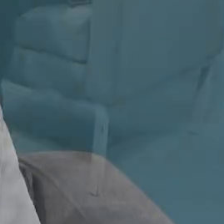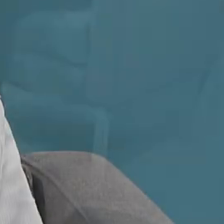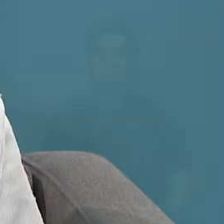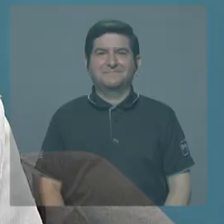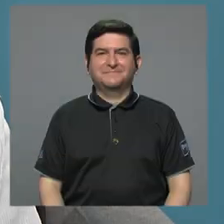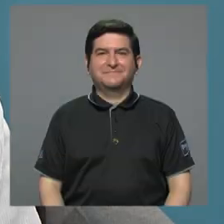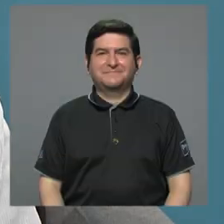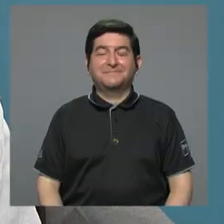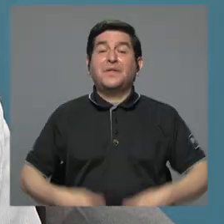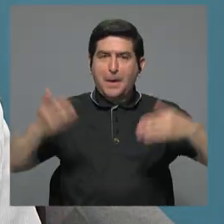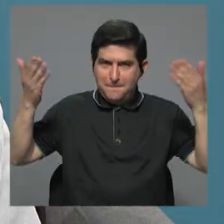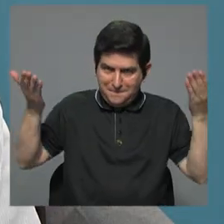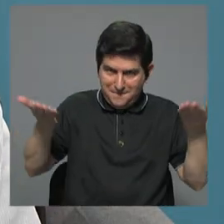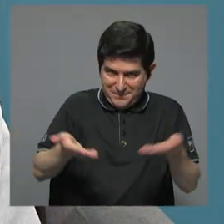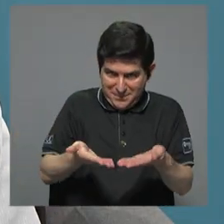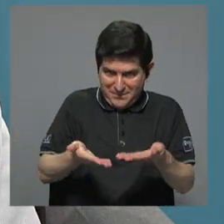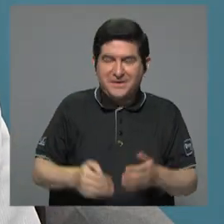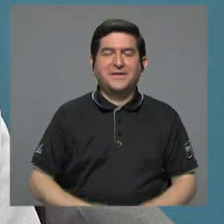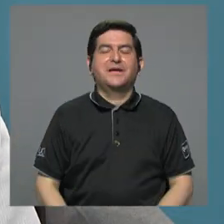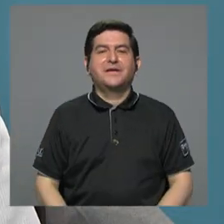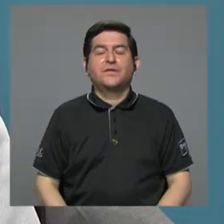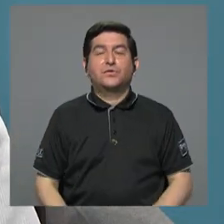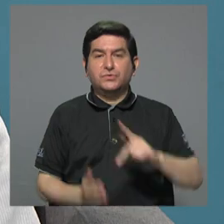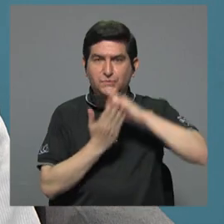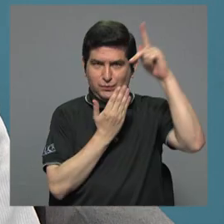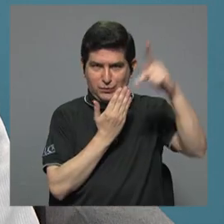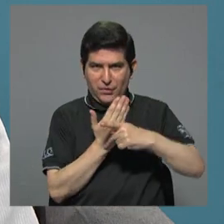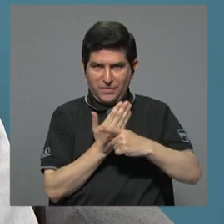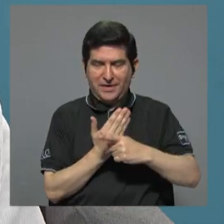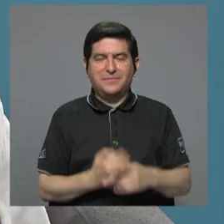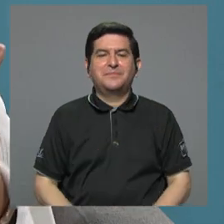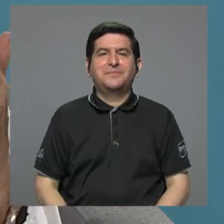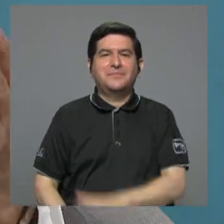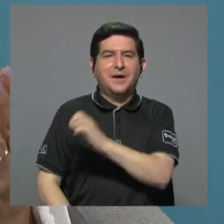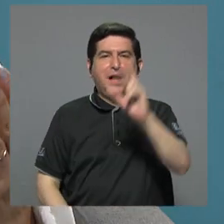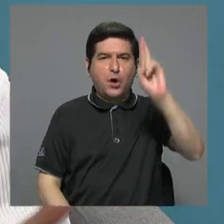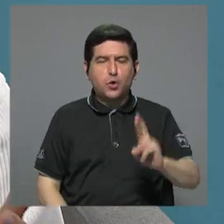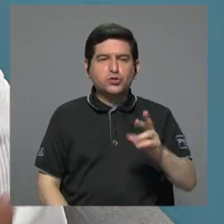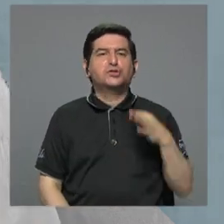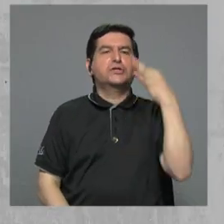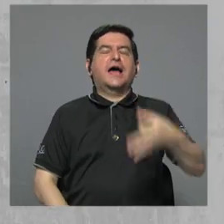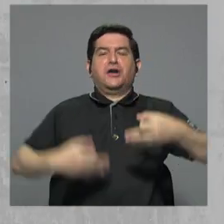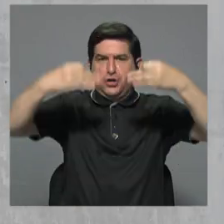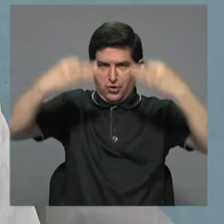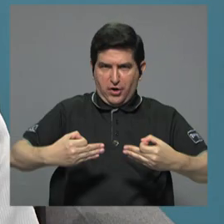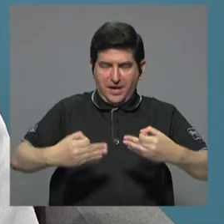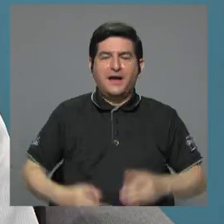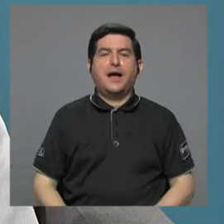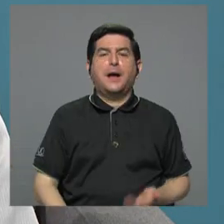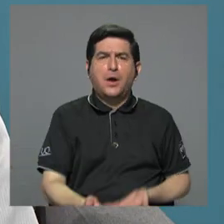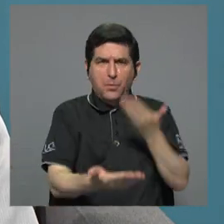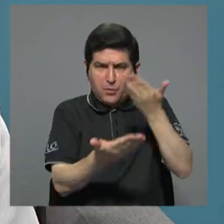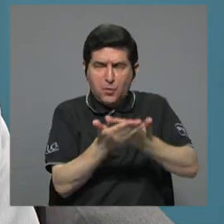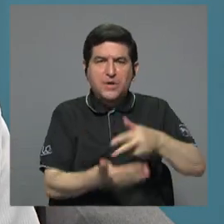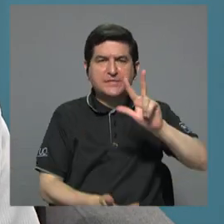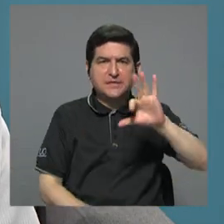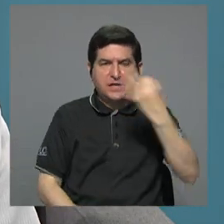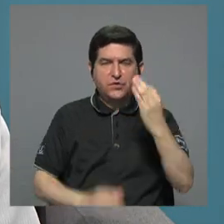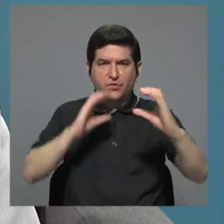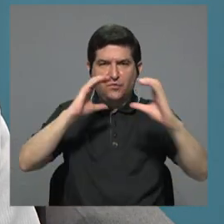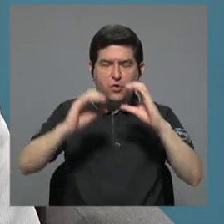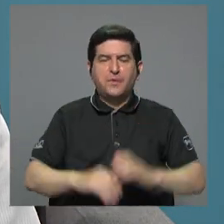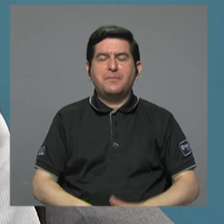Bienvenidos y bienvenidas al Espacio Costa Rica en Juego, una propuesta de los tres medios de